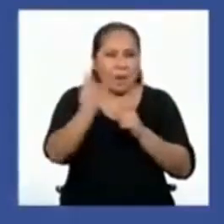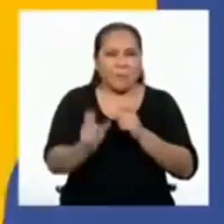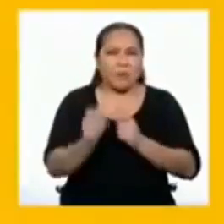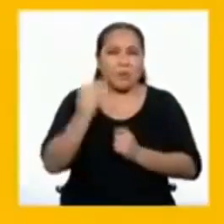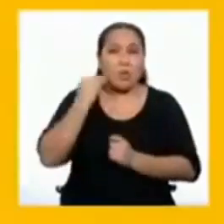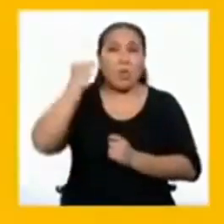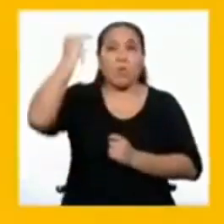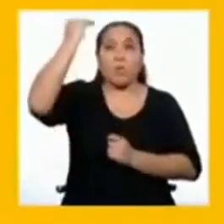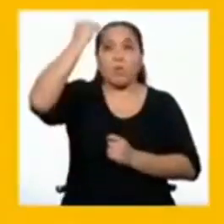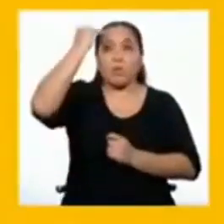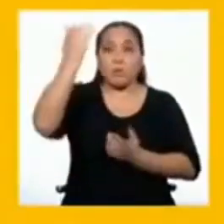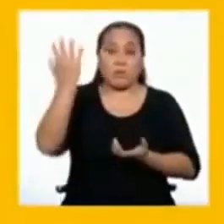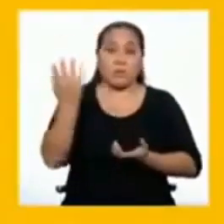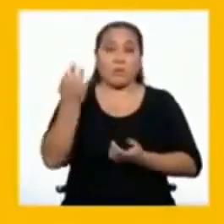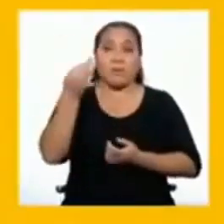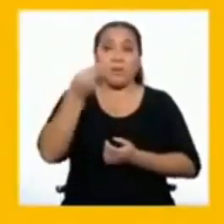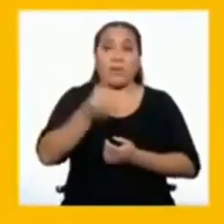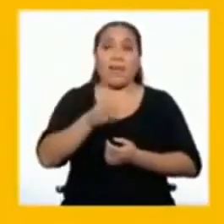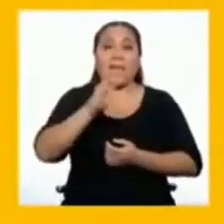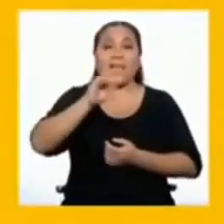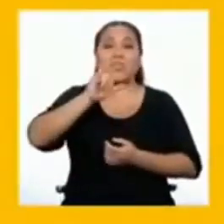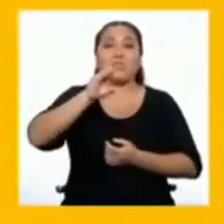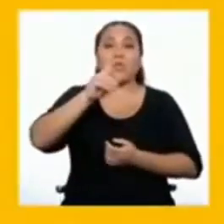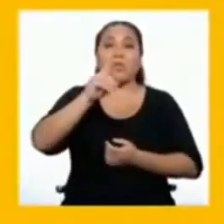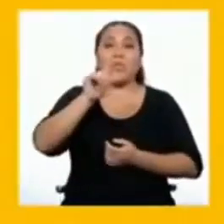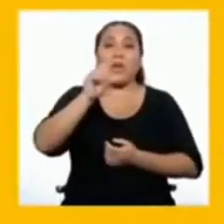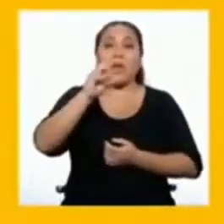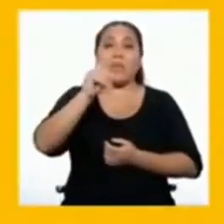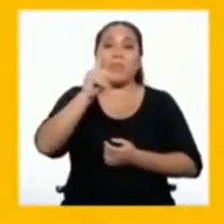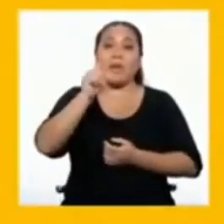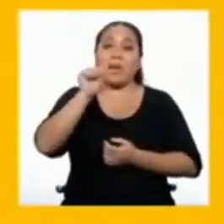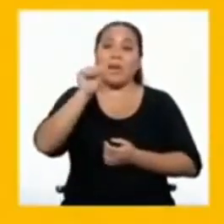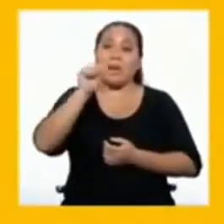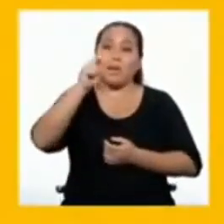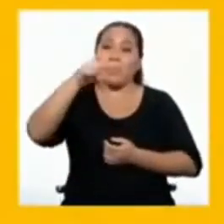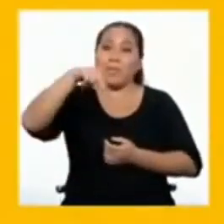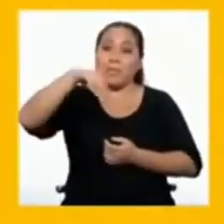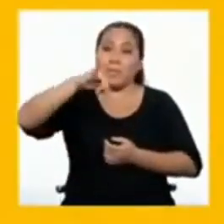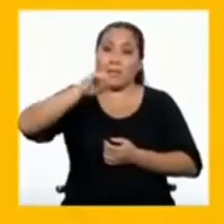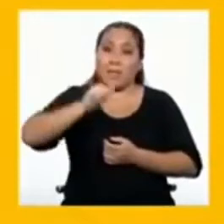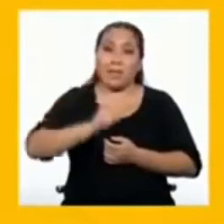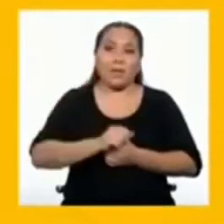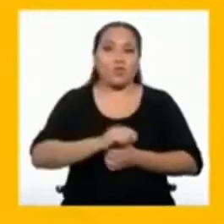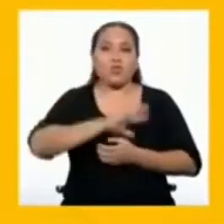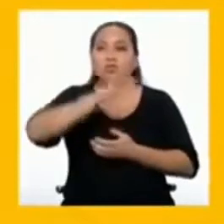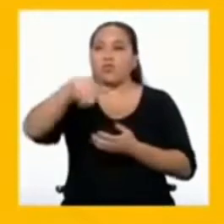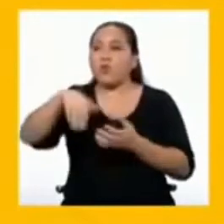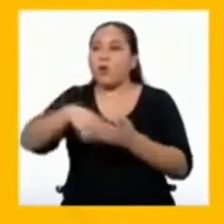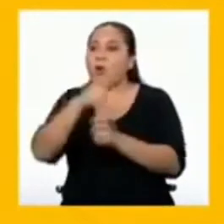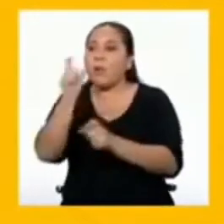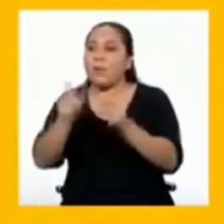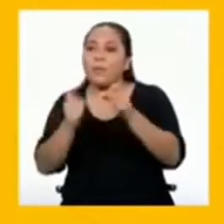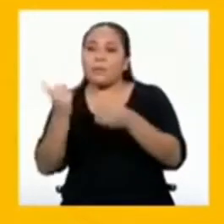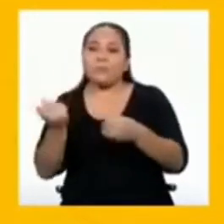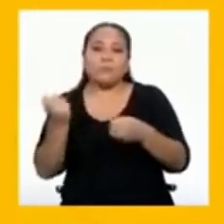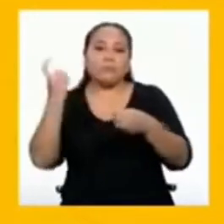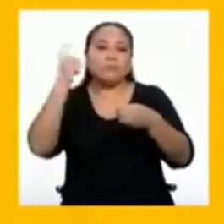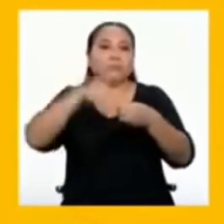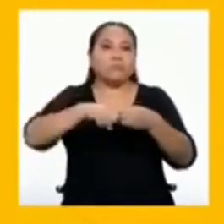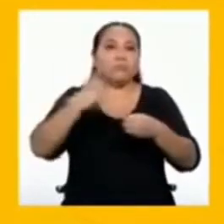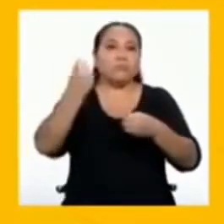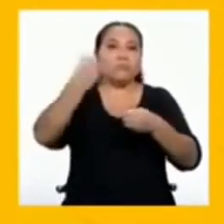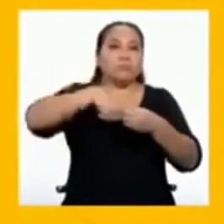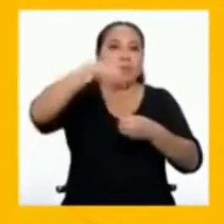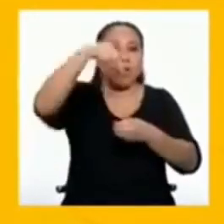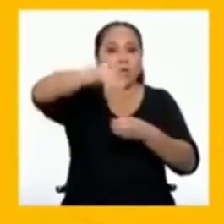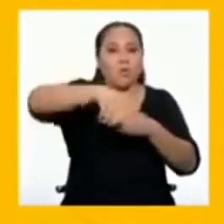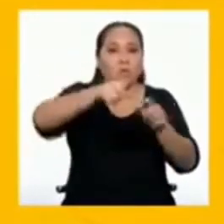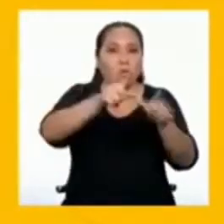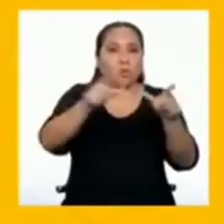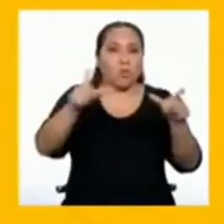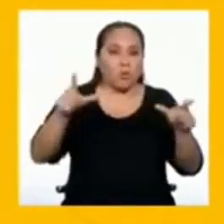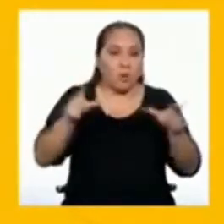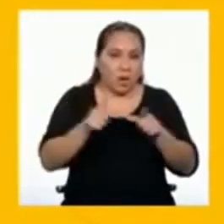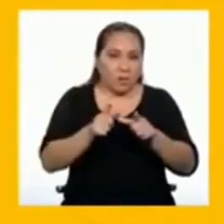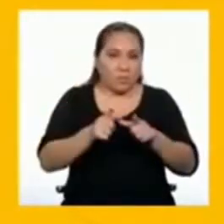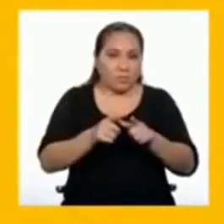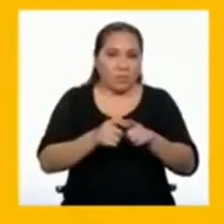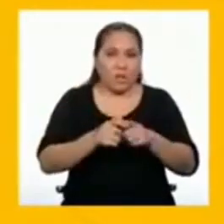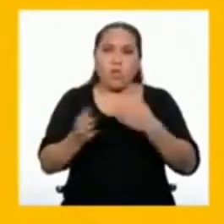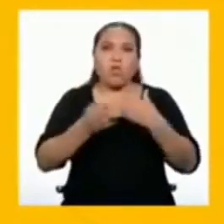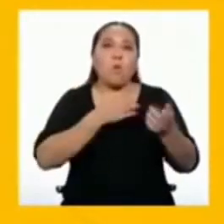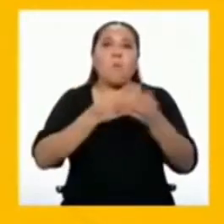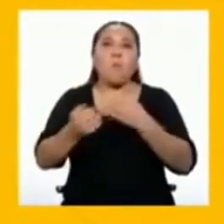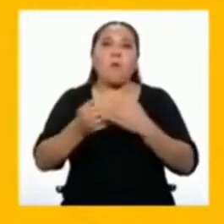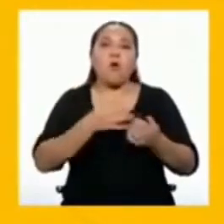es que la ciudadanía les pertenece a todas las personas que habitamos este mismo espacio, sin importar su edad, género o lugar de origen.